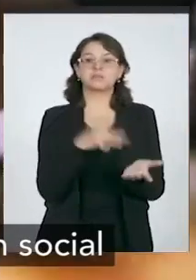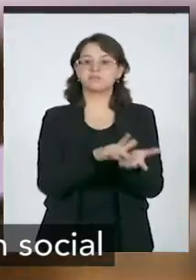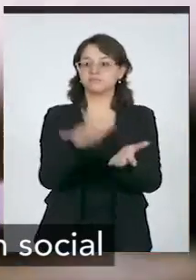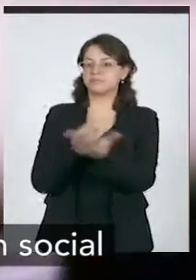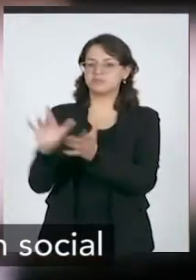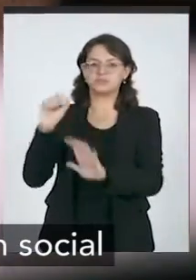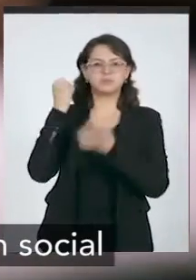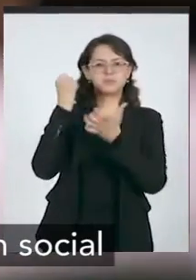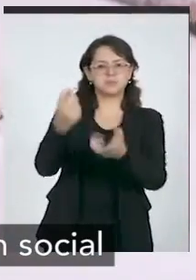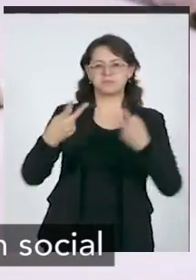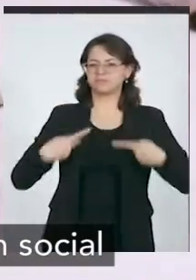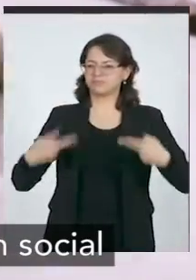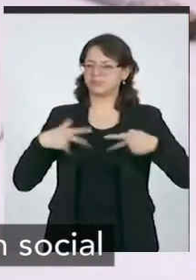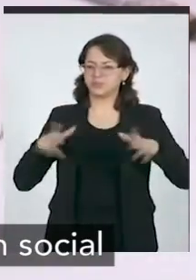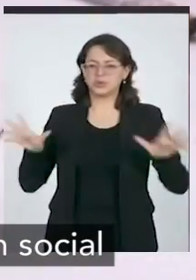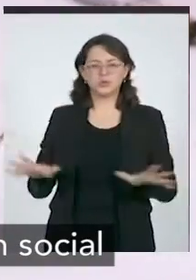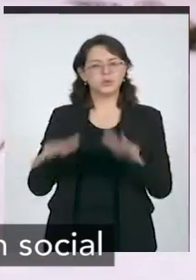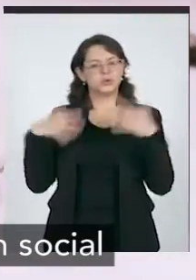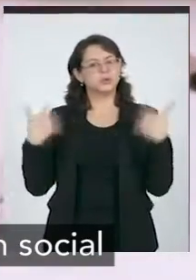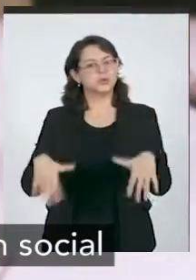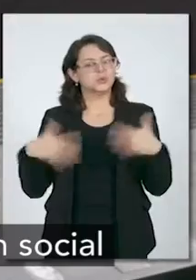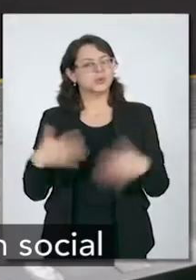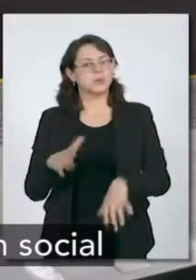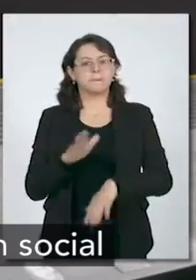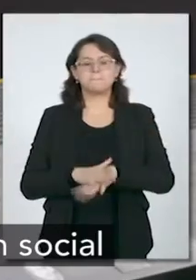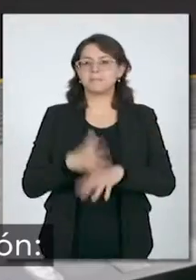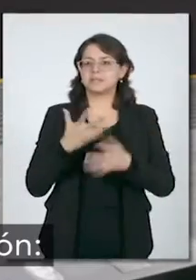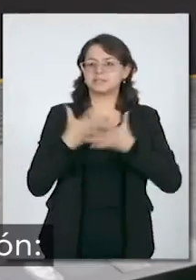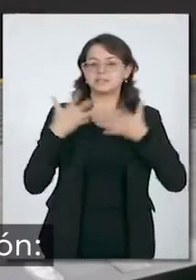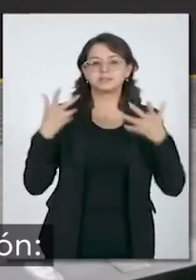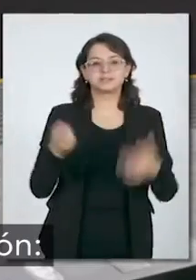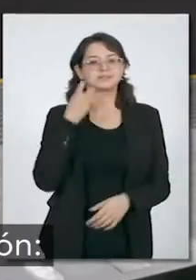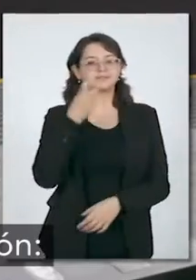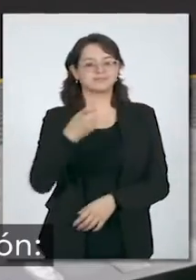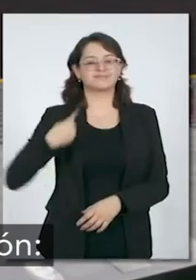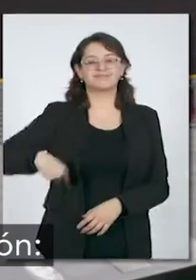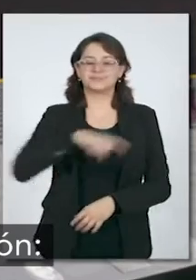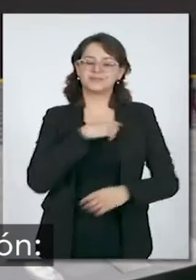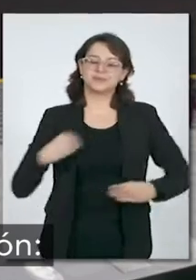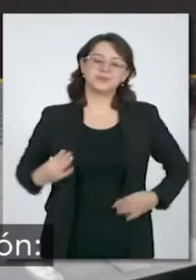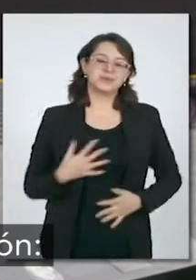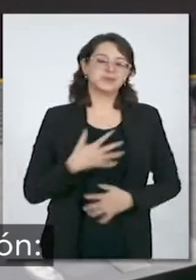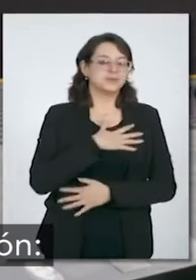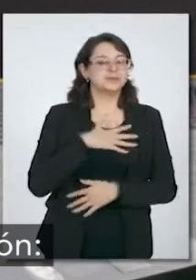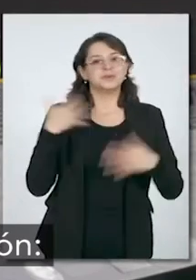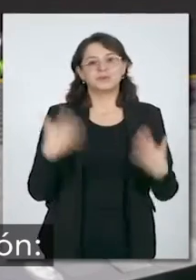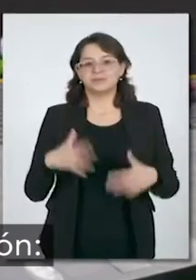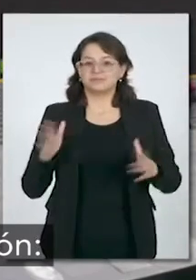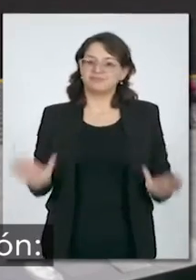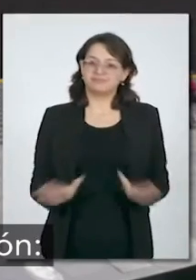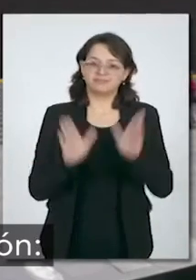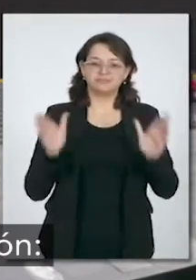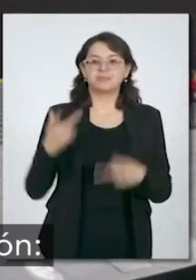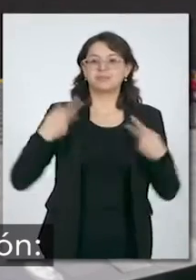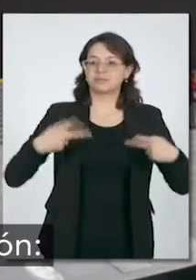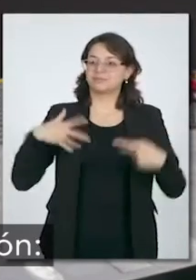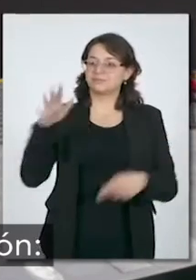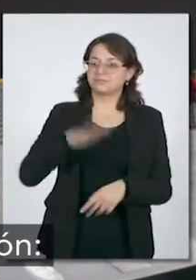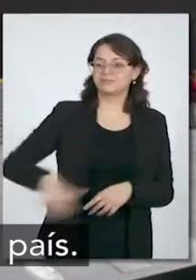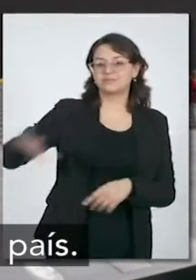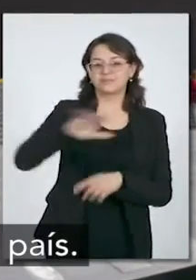su beca y tenemos la mayor inversión social de la historia. Esa fue nuestra gran